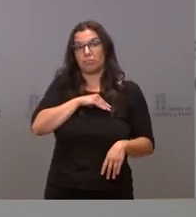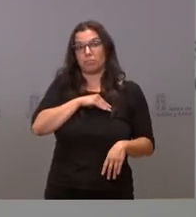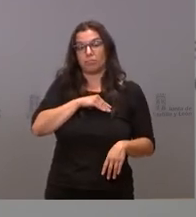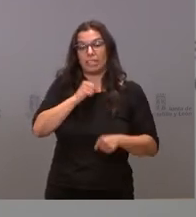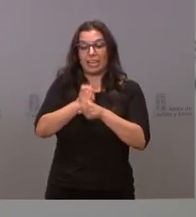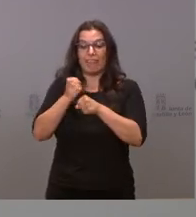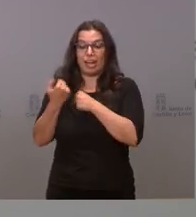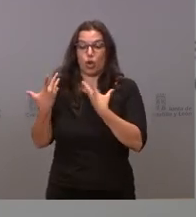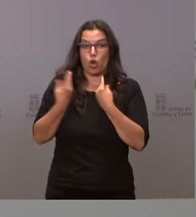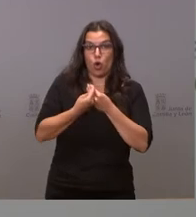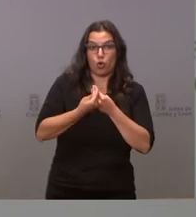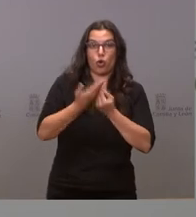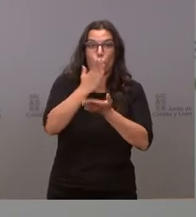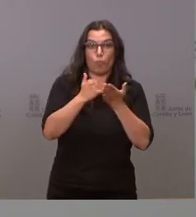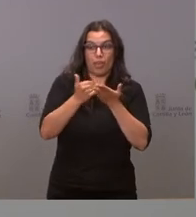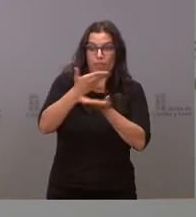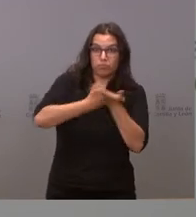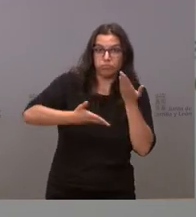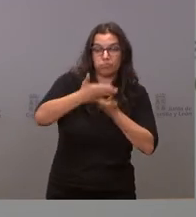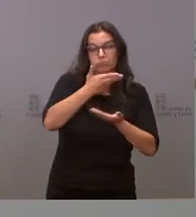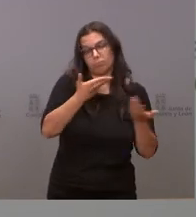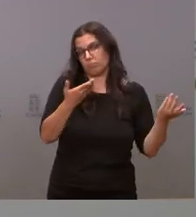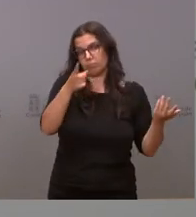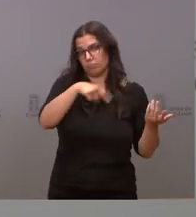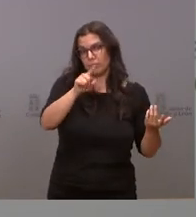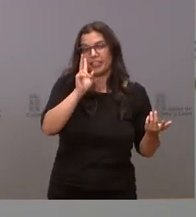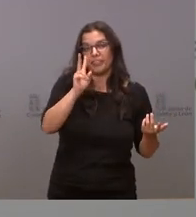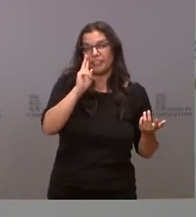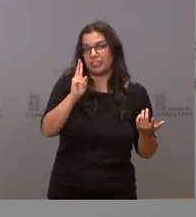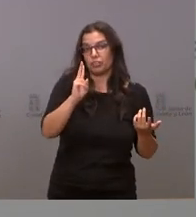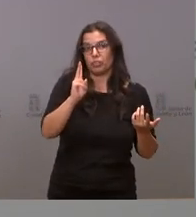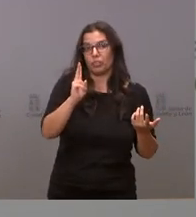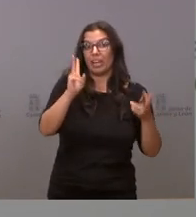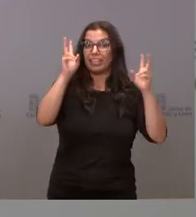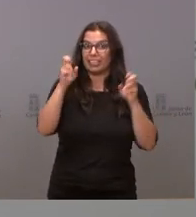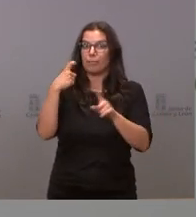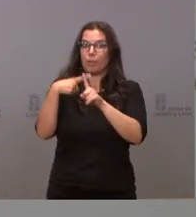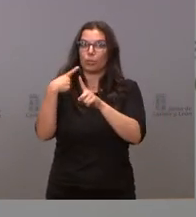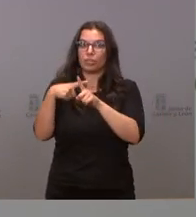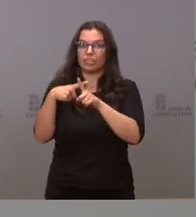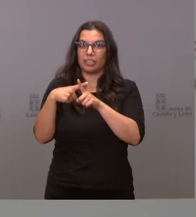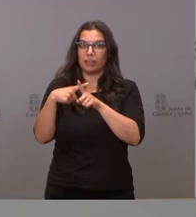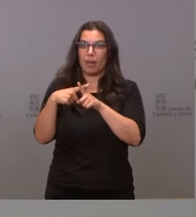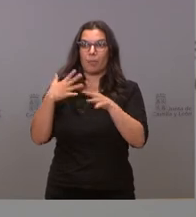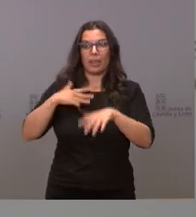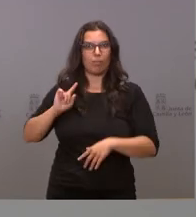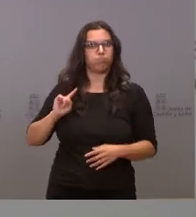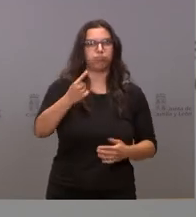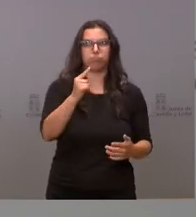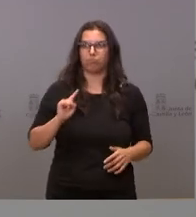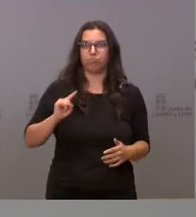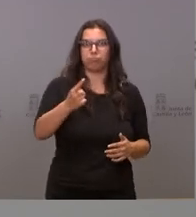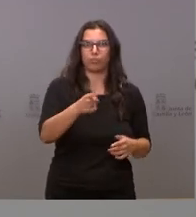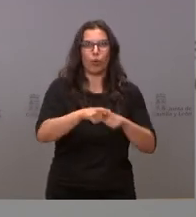comunidades autónomas, como se ha visto el ejemplo en aquellas cuestiones positivas, parece que sale corriendo para ser el primero en dar una noticia